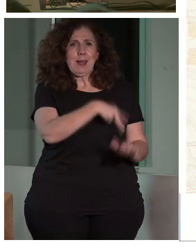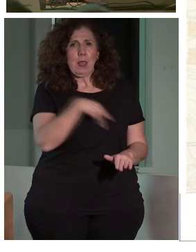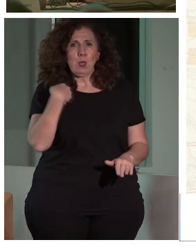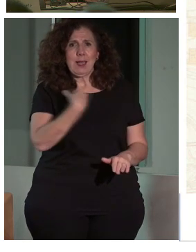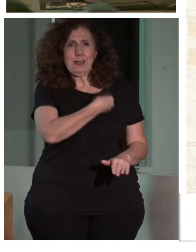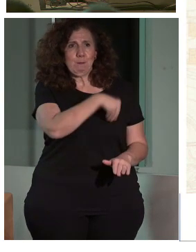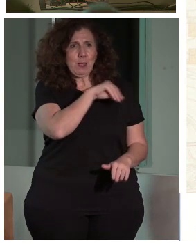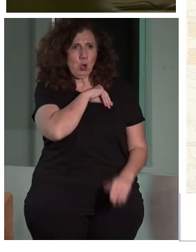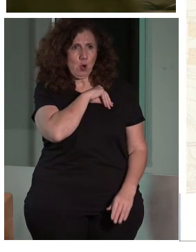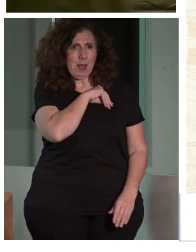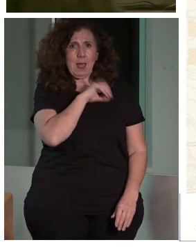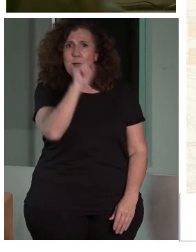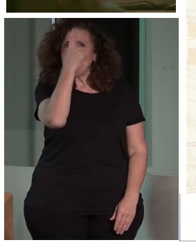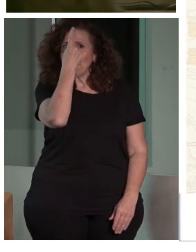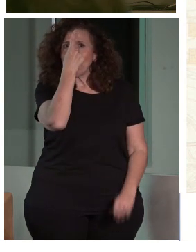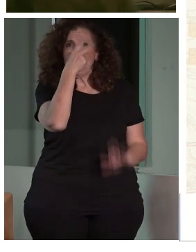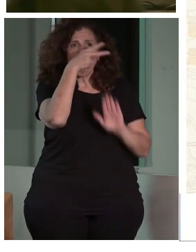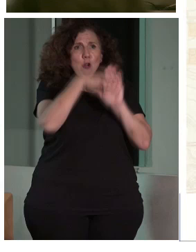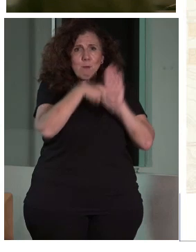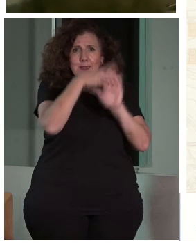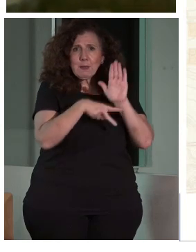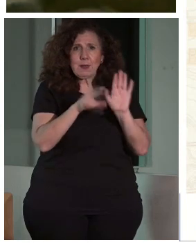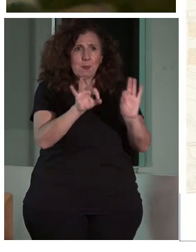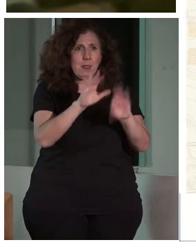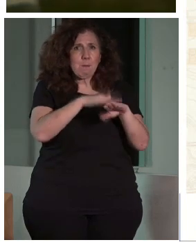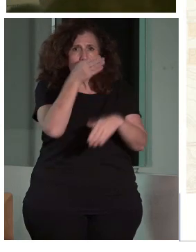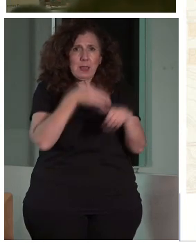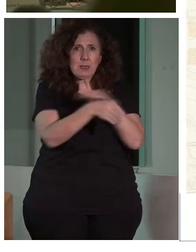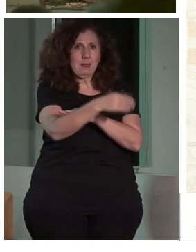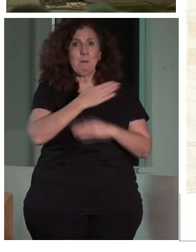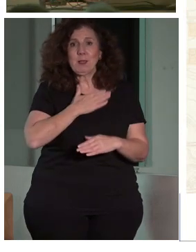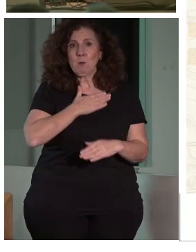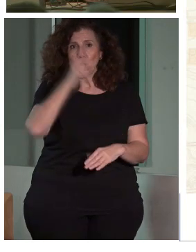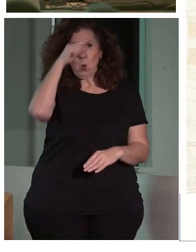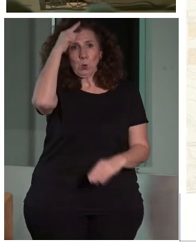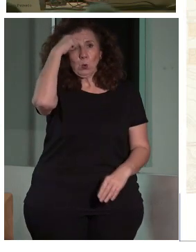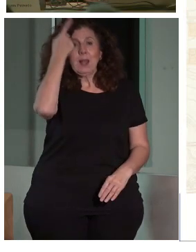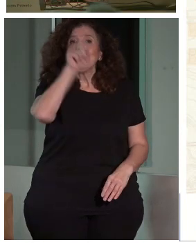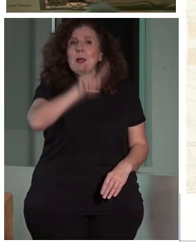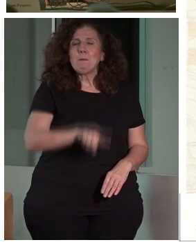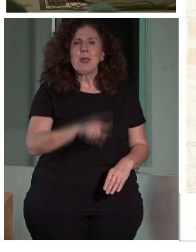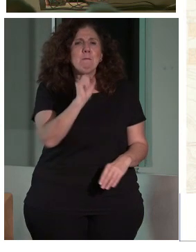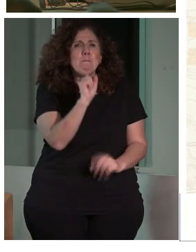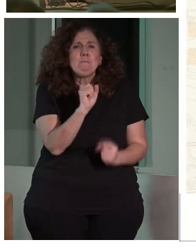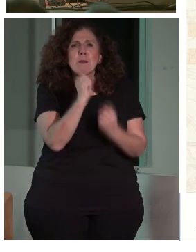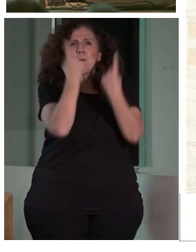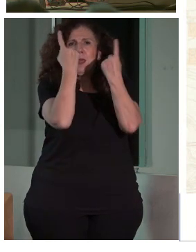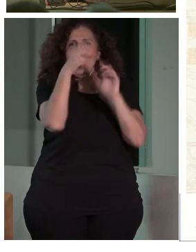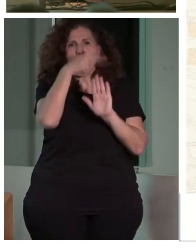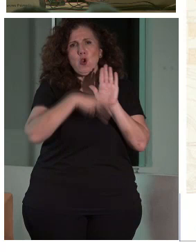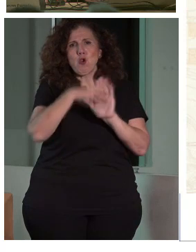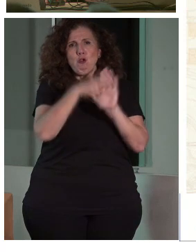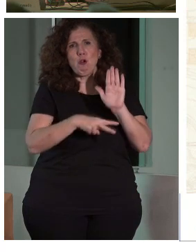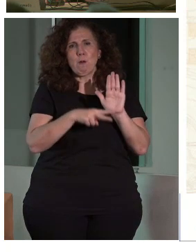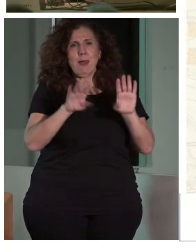patrimonio cultural, pero también es la primera a nivel internacional, la primera norma que